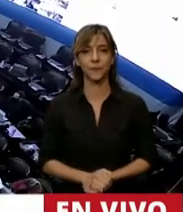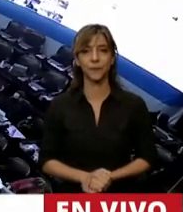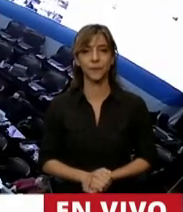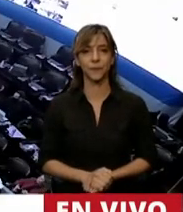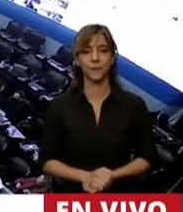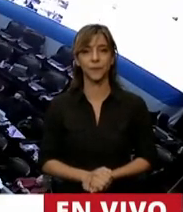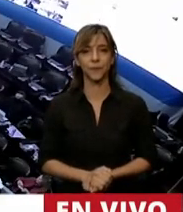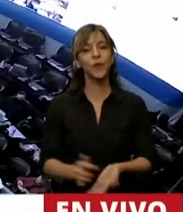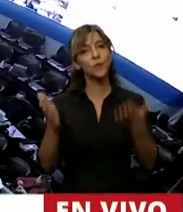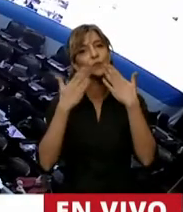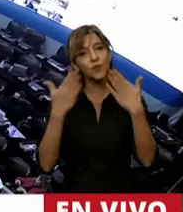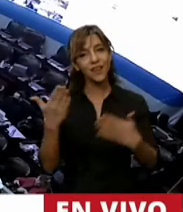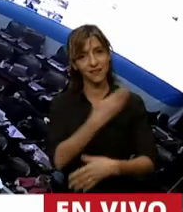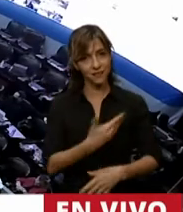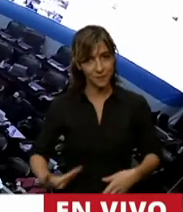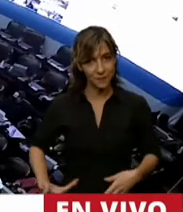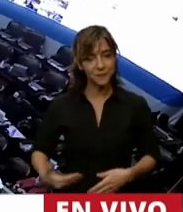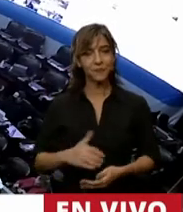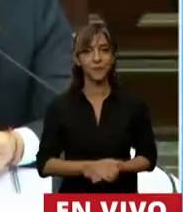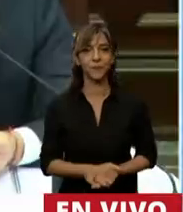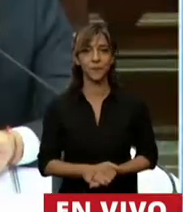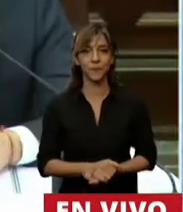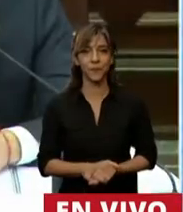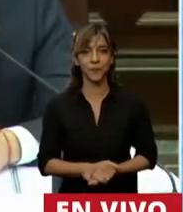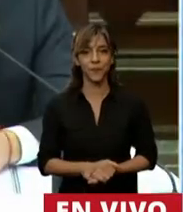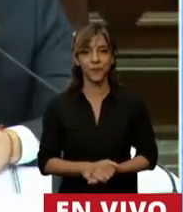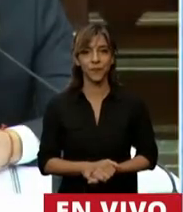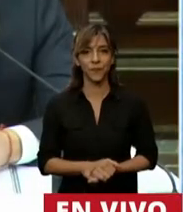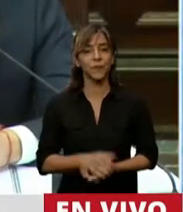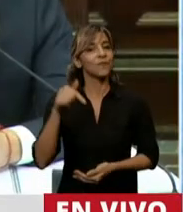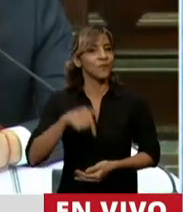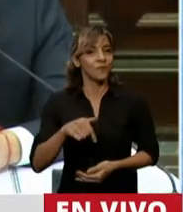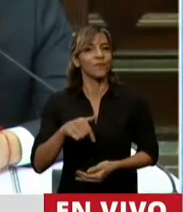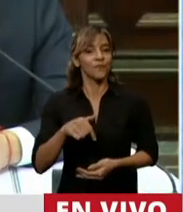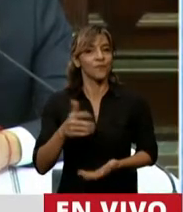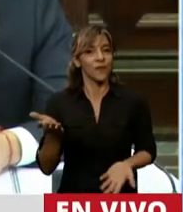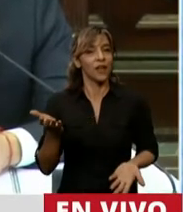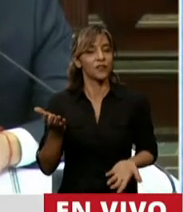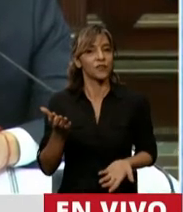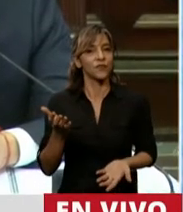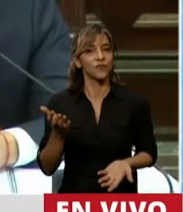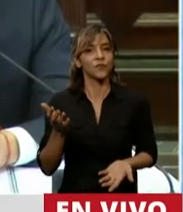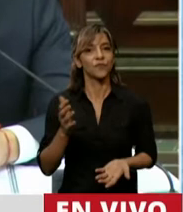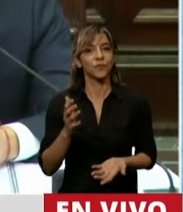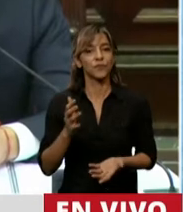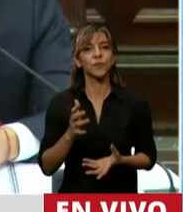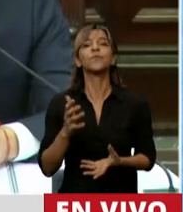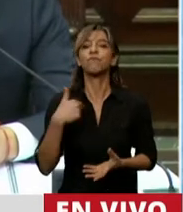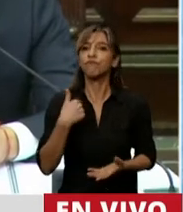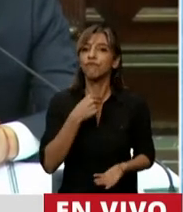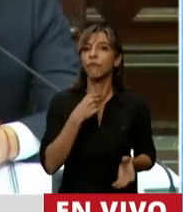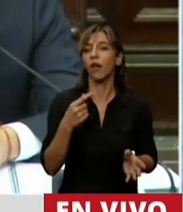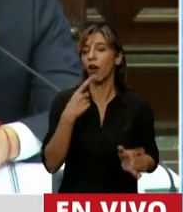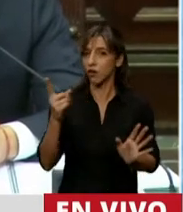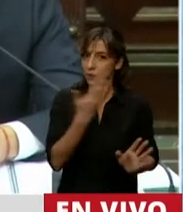Muchas gracias, señor Presidente. Bueno, esto va a ser literalmente de Tierra del Fuego hasta Jujuy. Señor